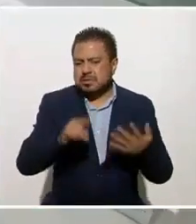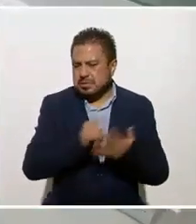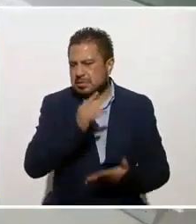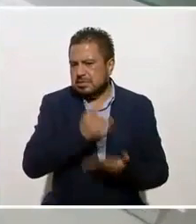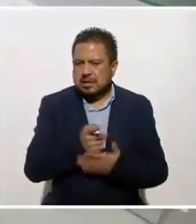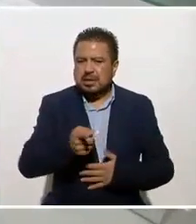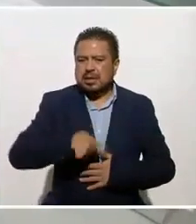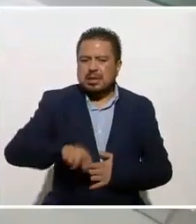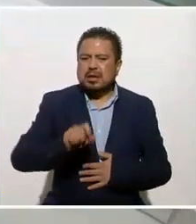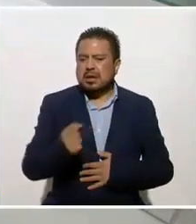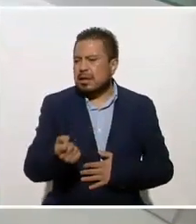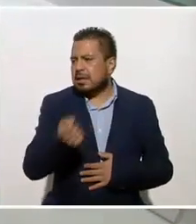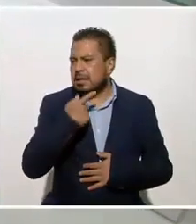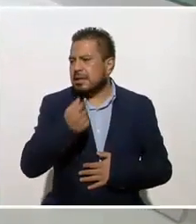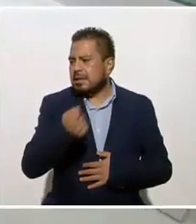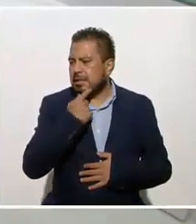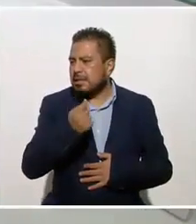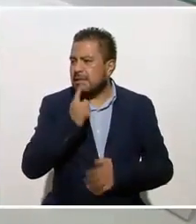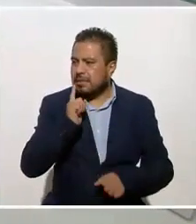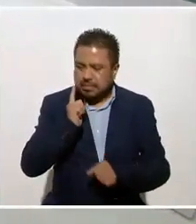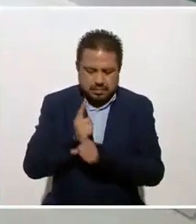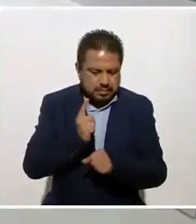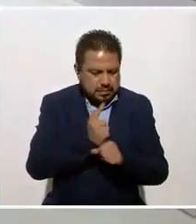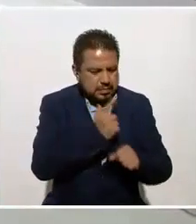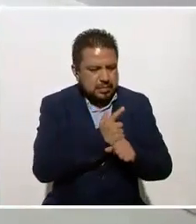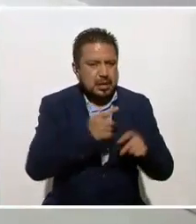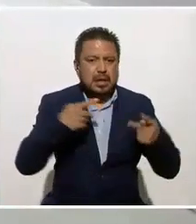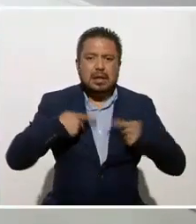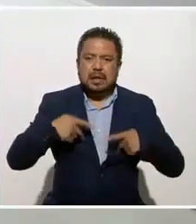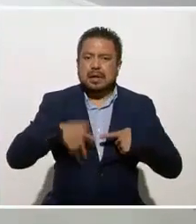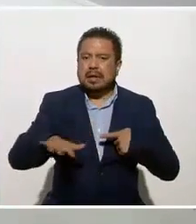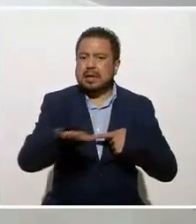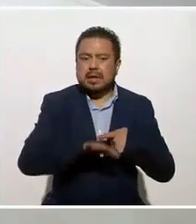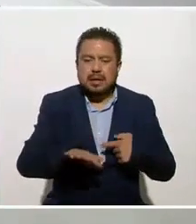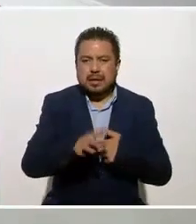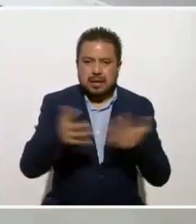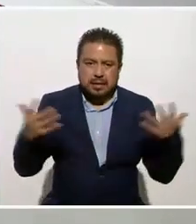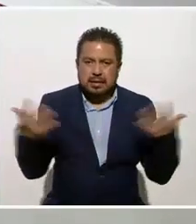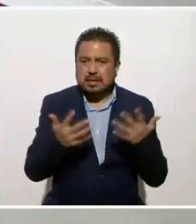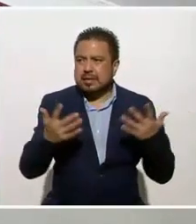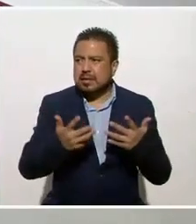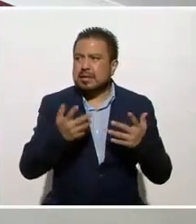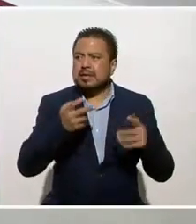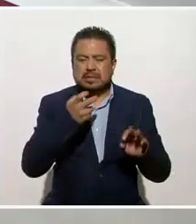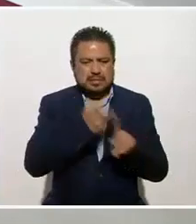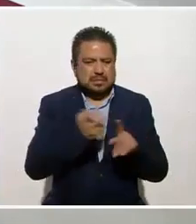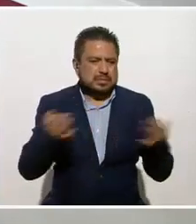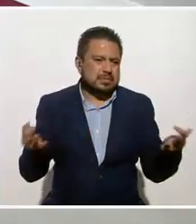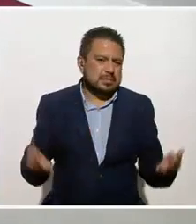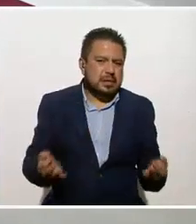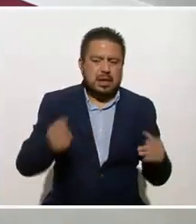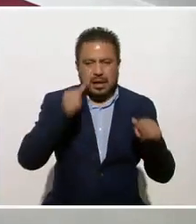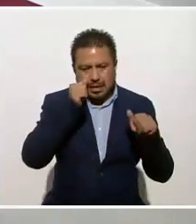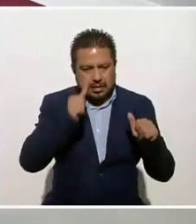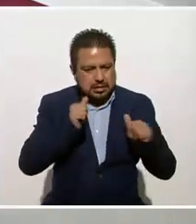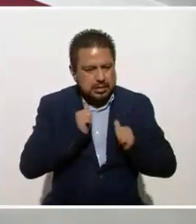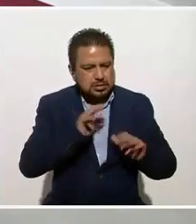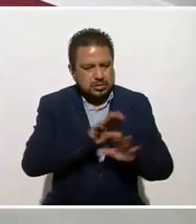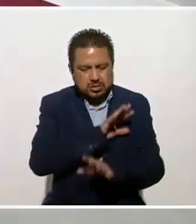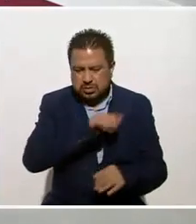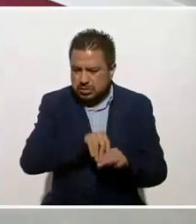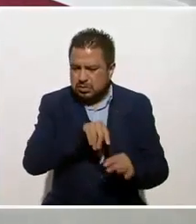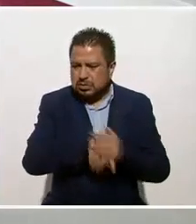tomaba su medicina. Y se dio cuenta que la gente que realizaba este tipo de meditación, este tipo de atención plena,